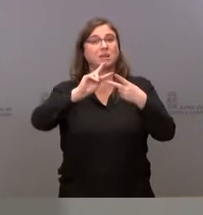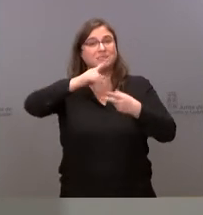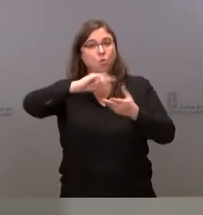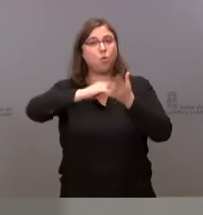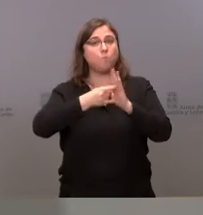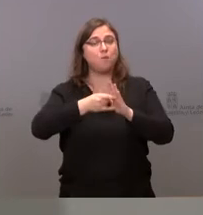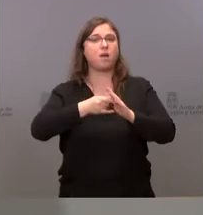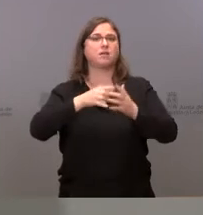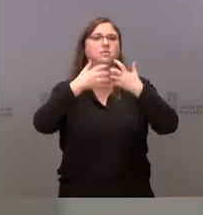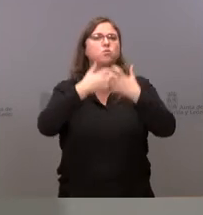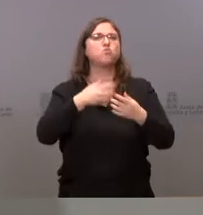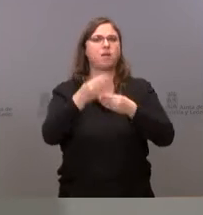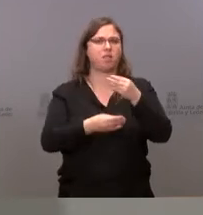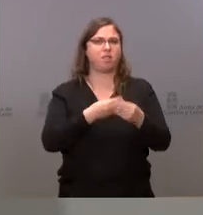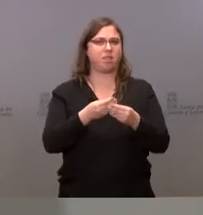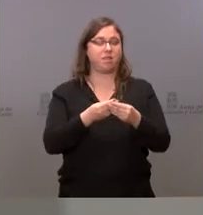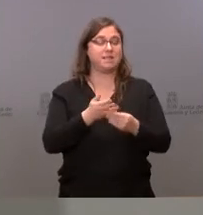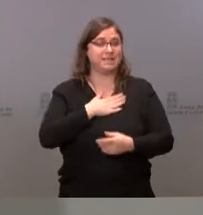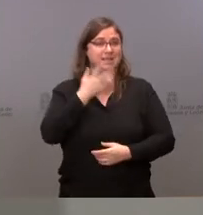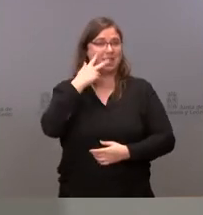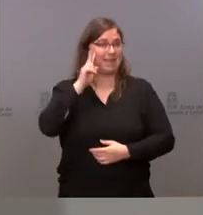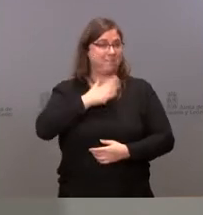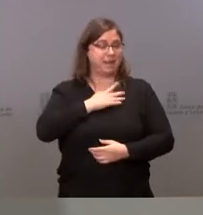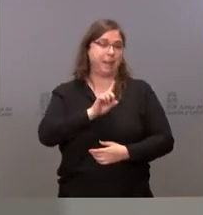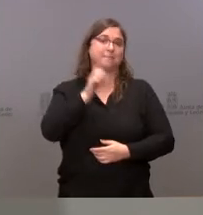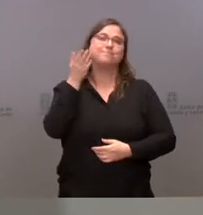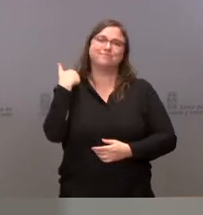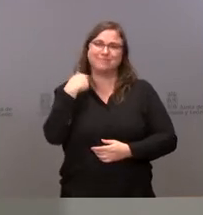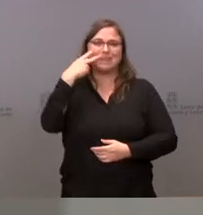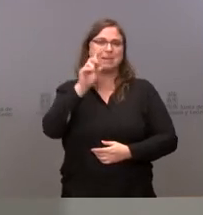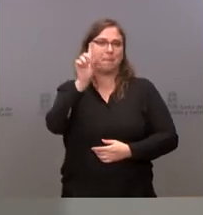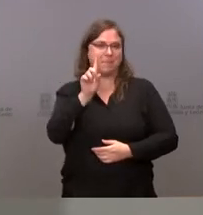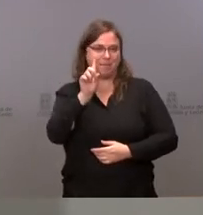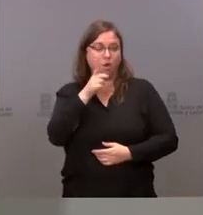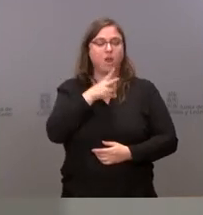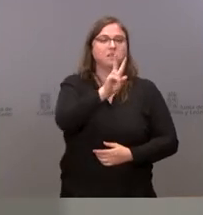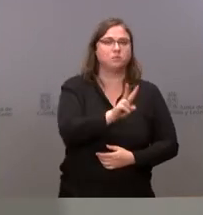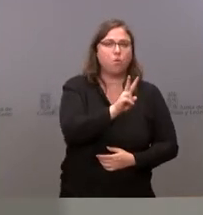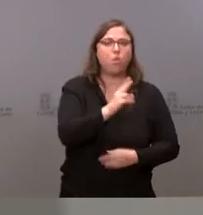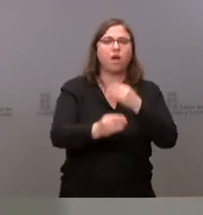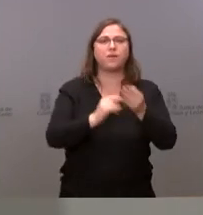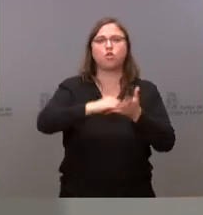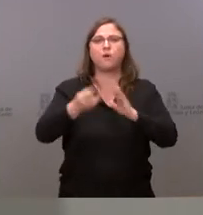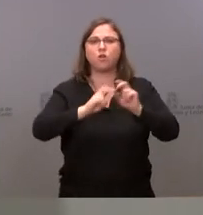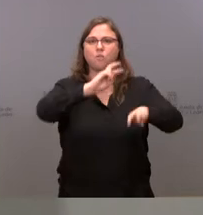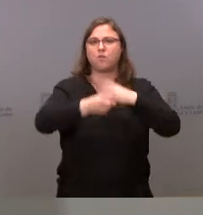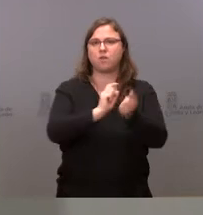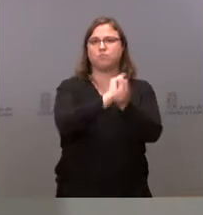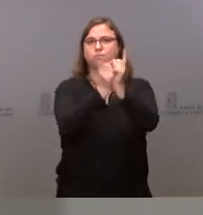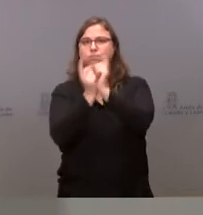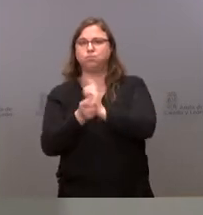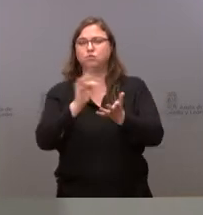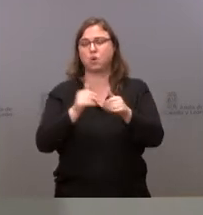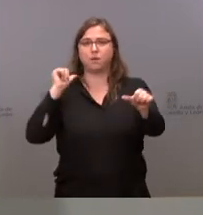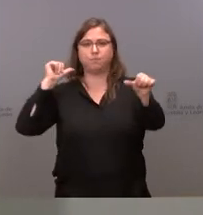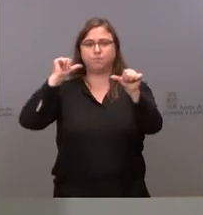adaptar desde la experiencia del primer plan industrial y también con las innovaciones, modificaciones y cambios que han tenido lugar desde